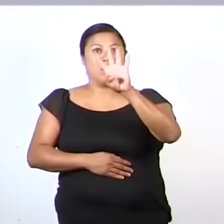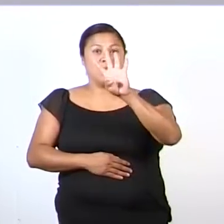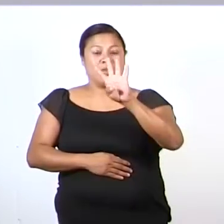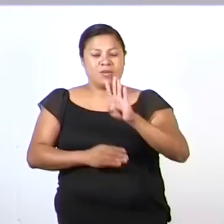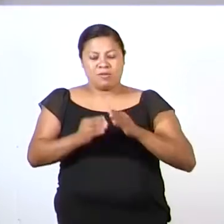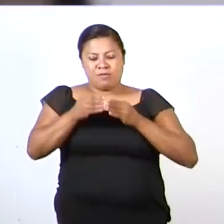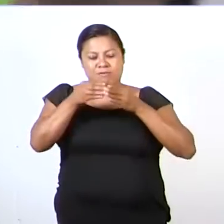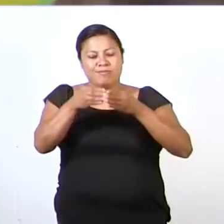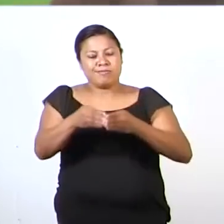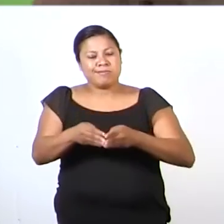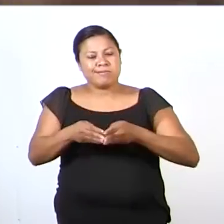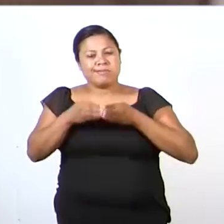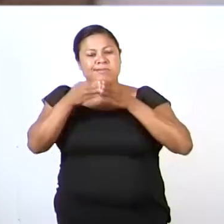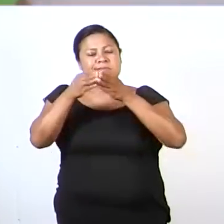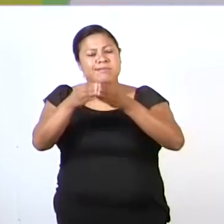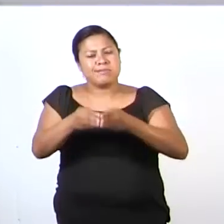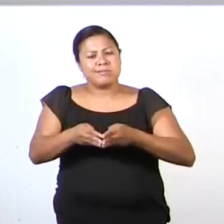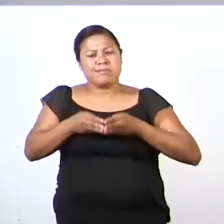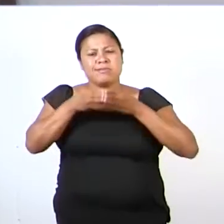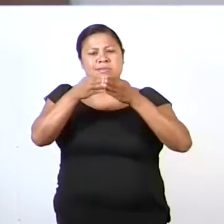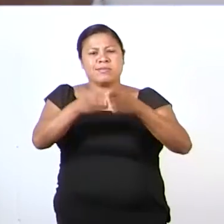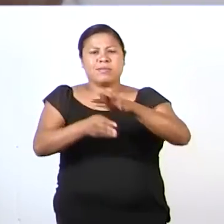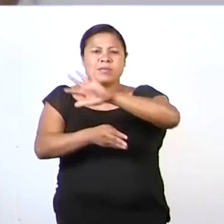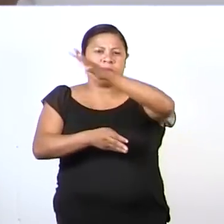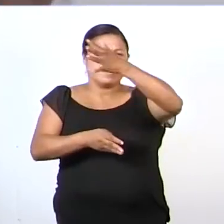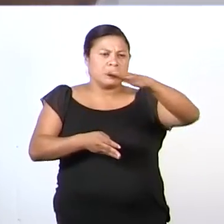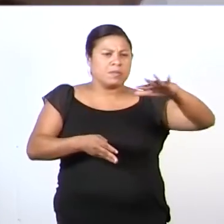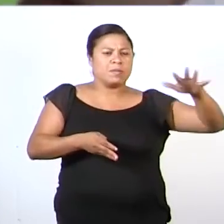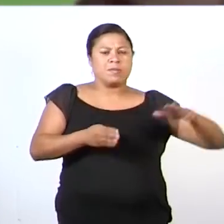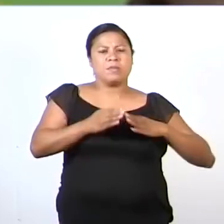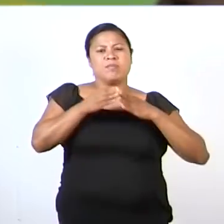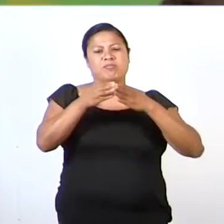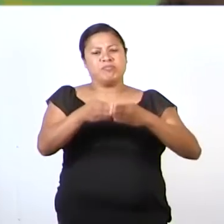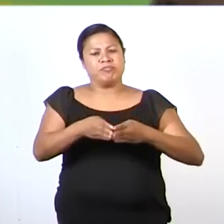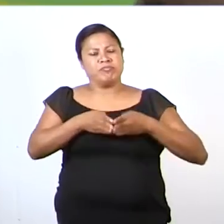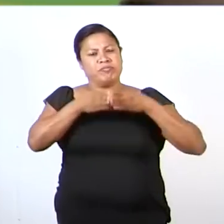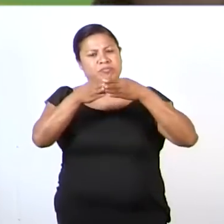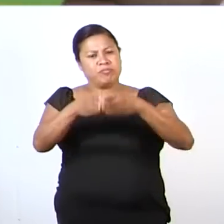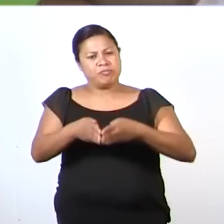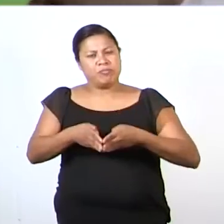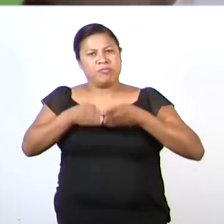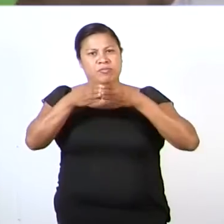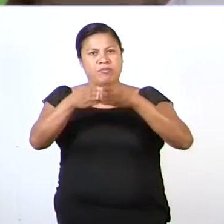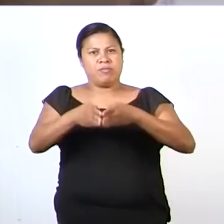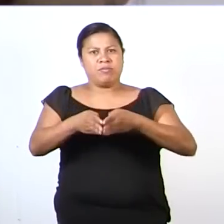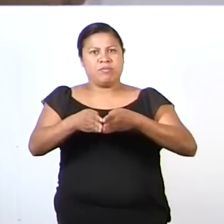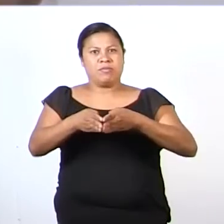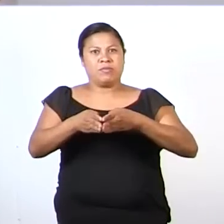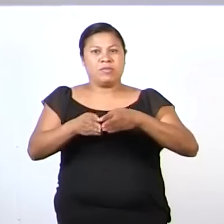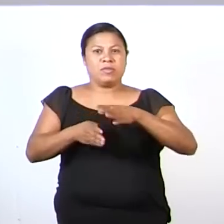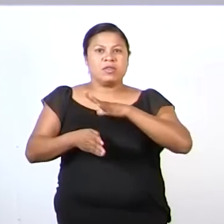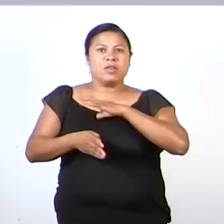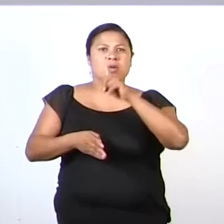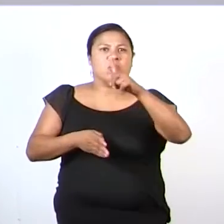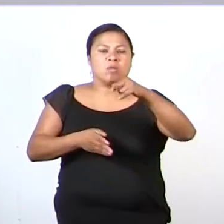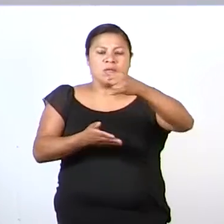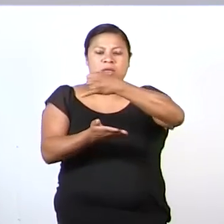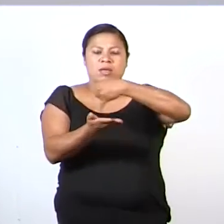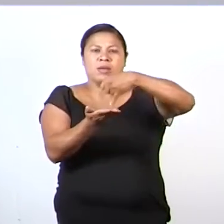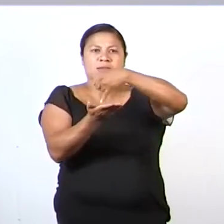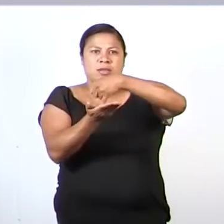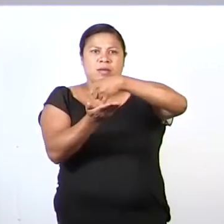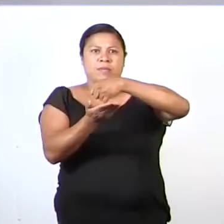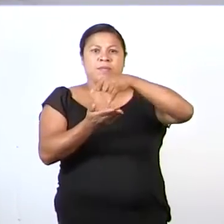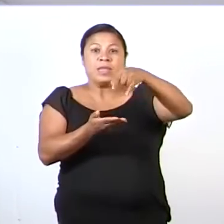tripulantes navegando, navegando, navegando, navegando, navegando. Y llegaron a una isla, la